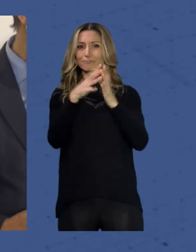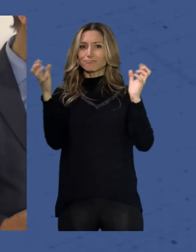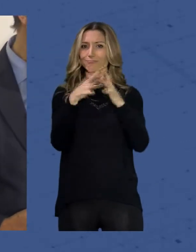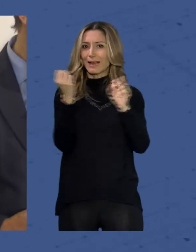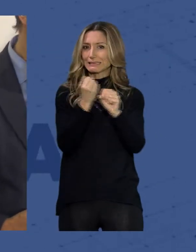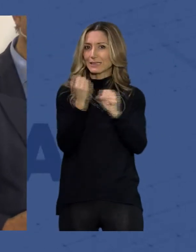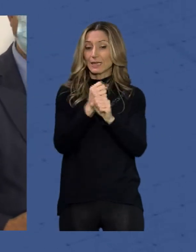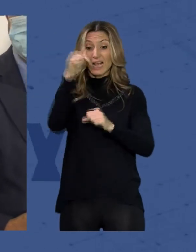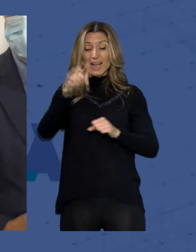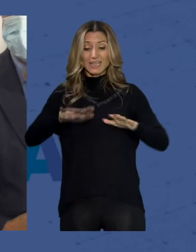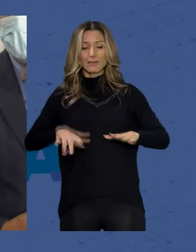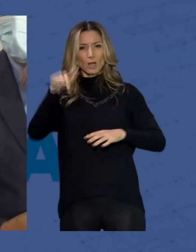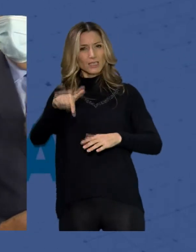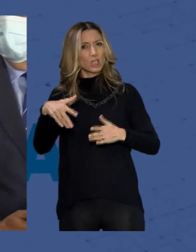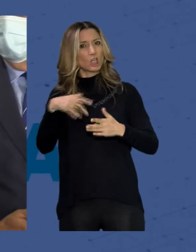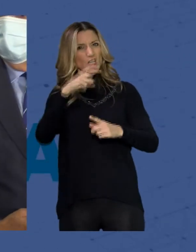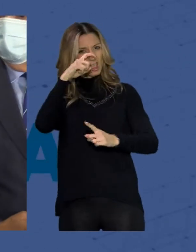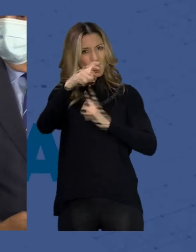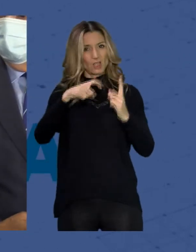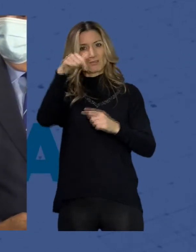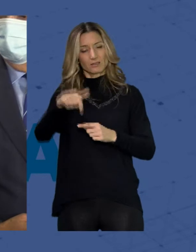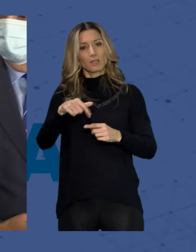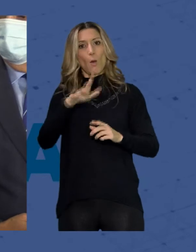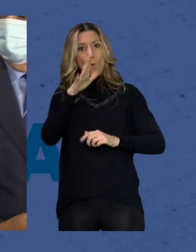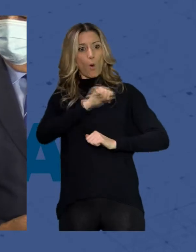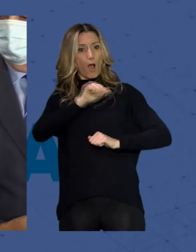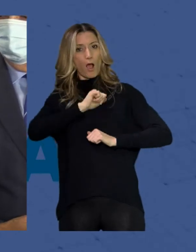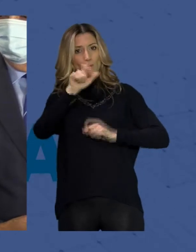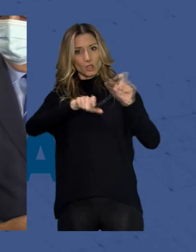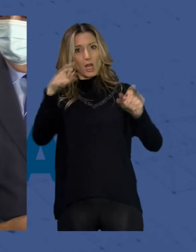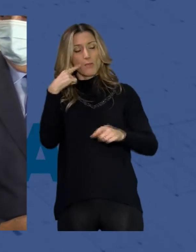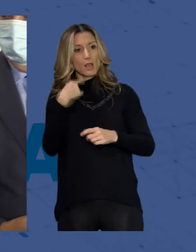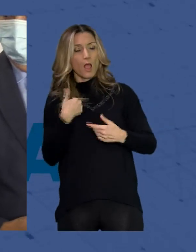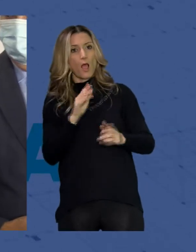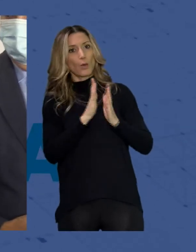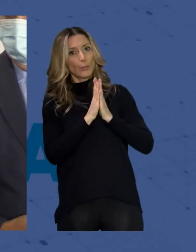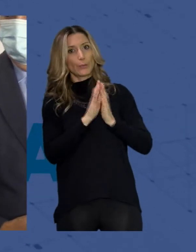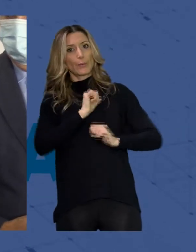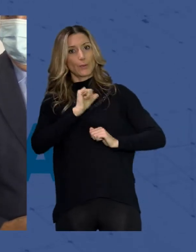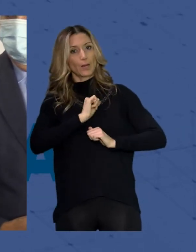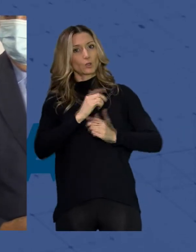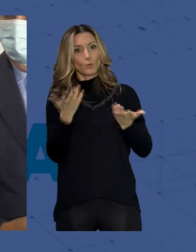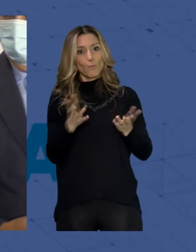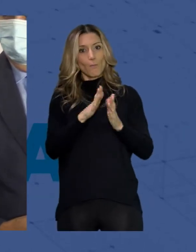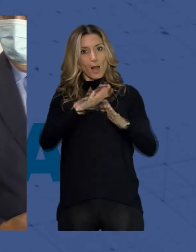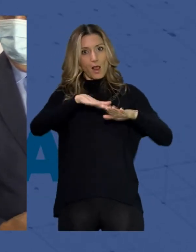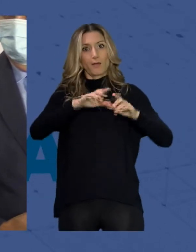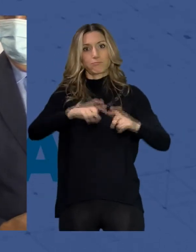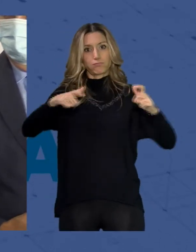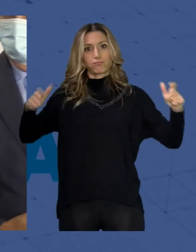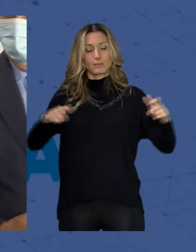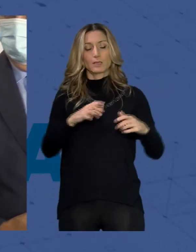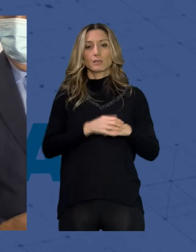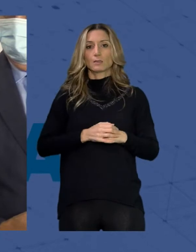los que estamos aquí también todos los almerienses que están esperando estas cifras como agua de mayo para seguir creciendo con una